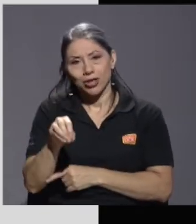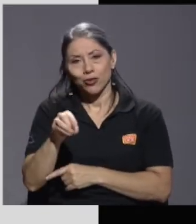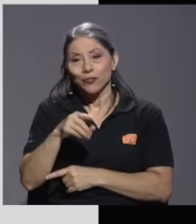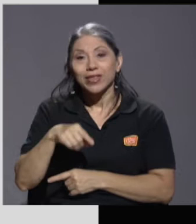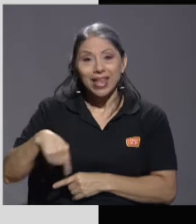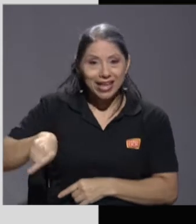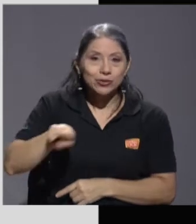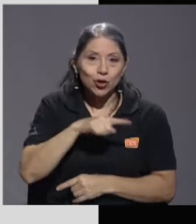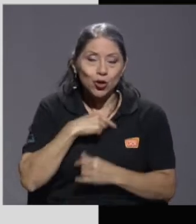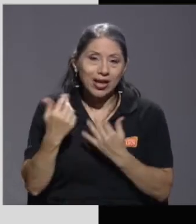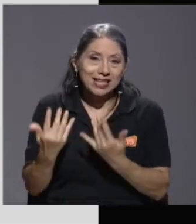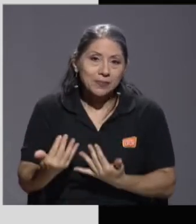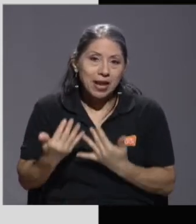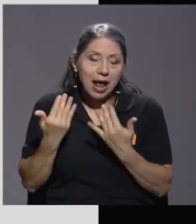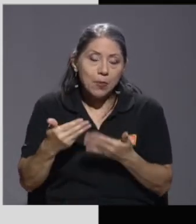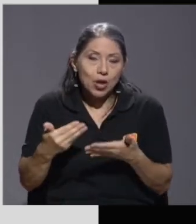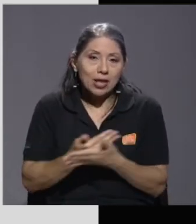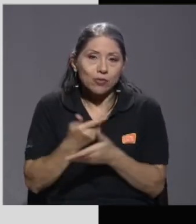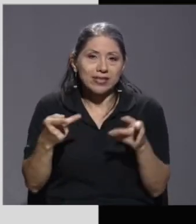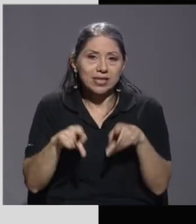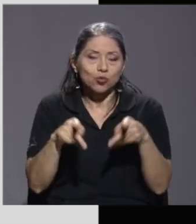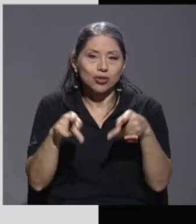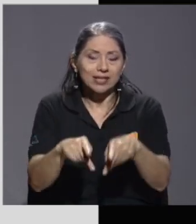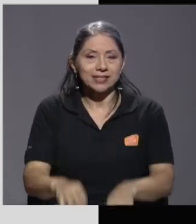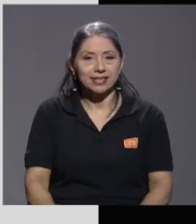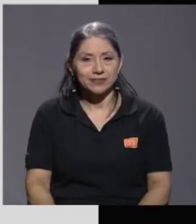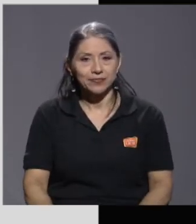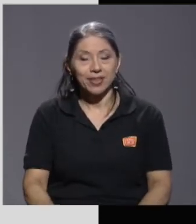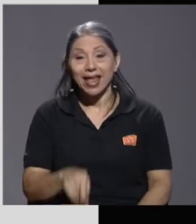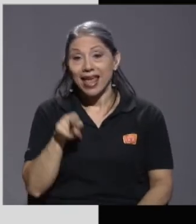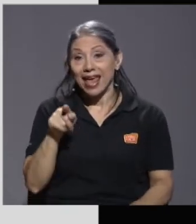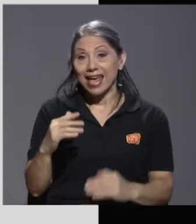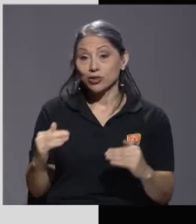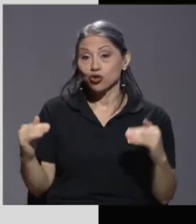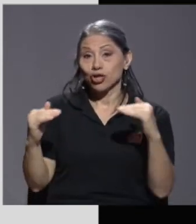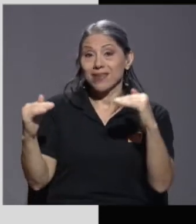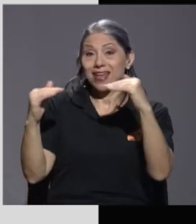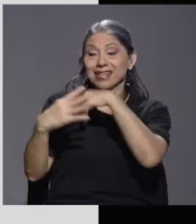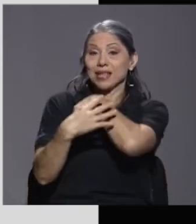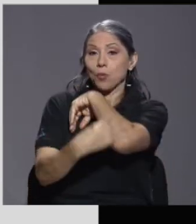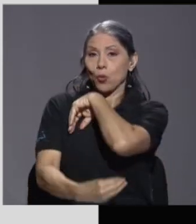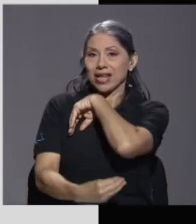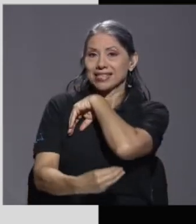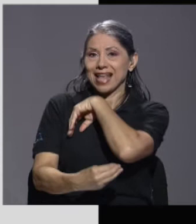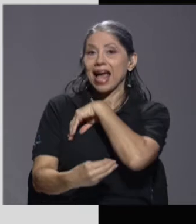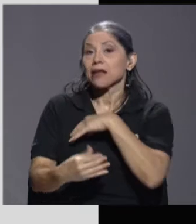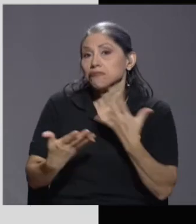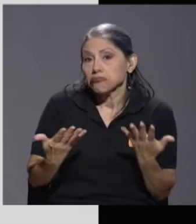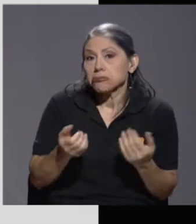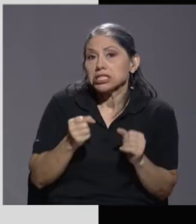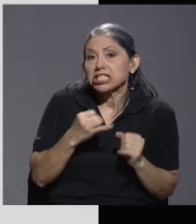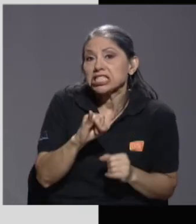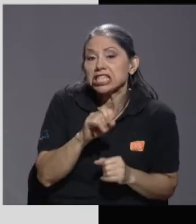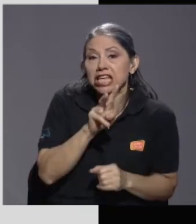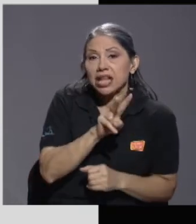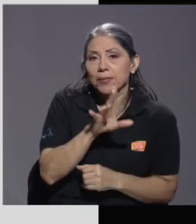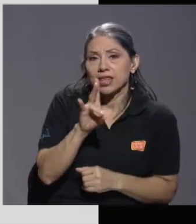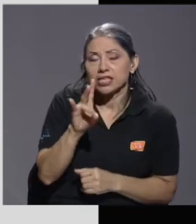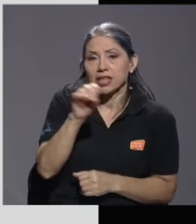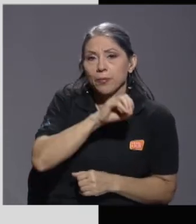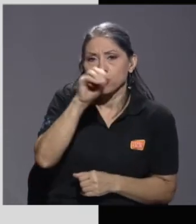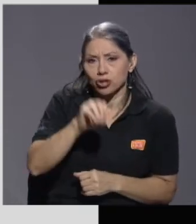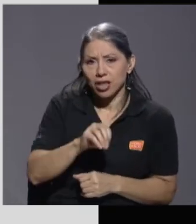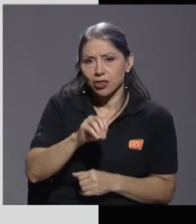dado la nueva circunstancia. Estos niveles de pobreza, inclusive si es del 27% y si el programa